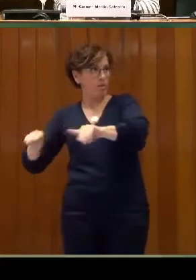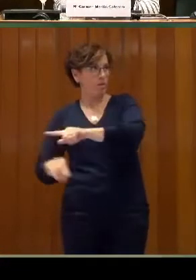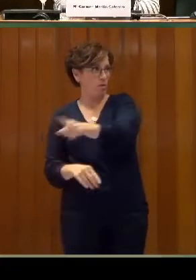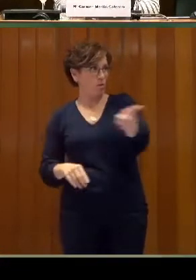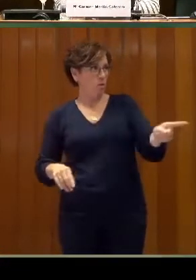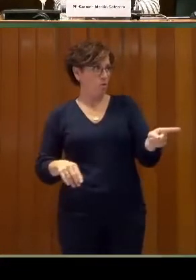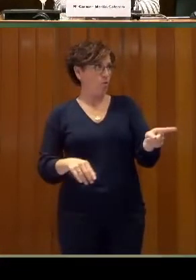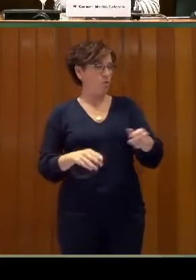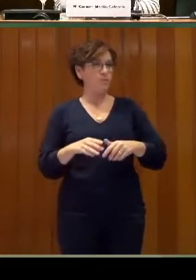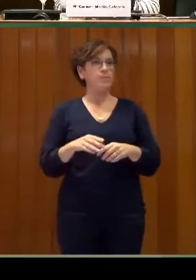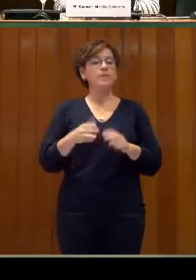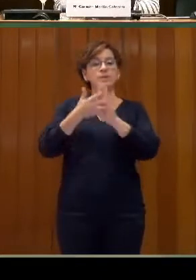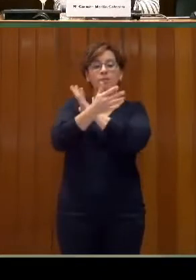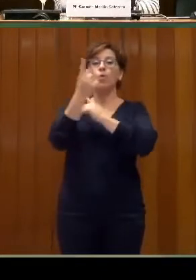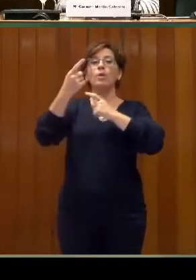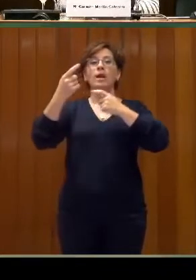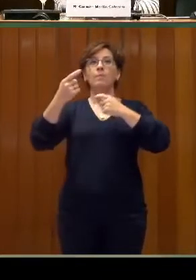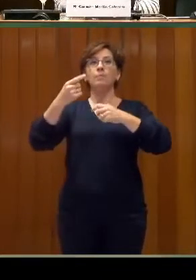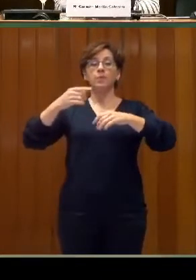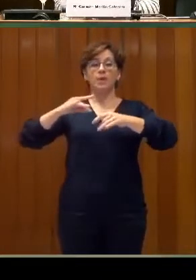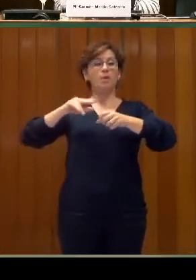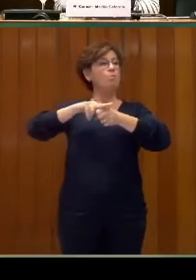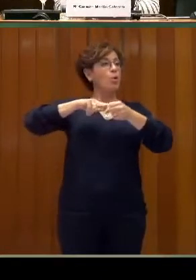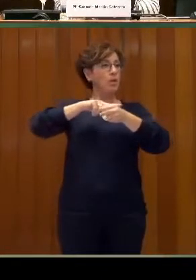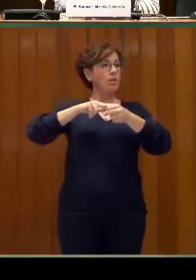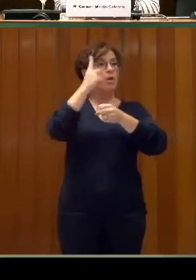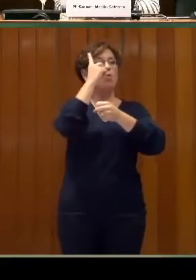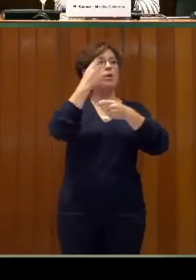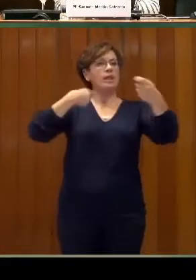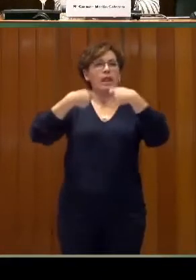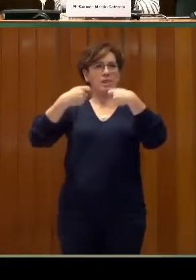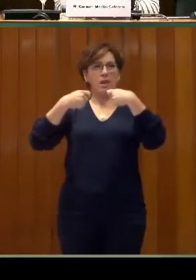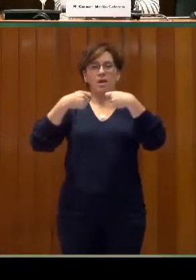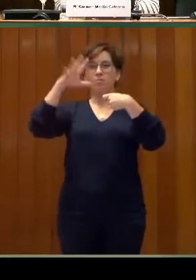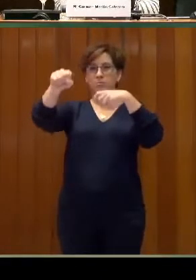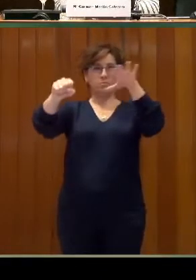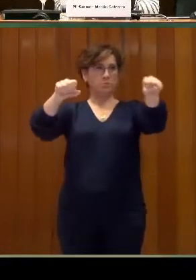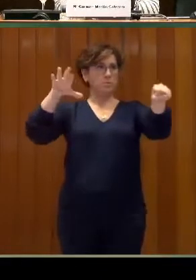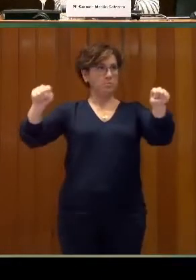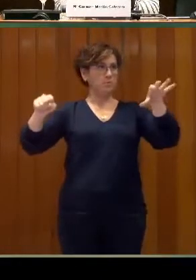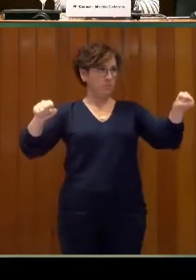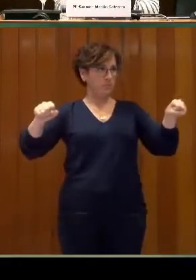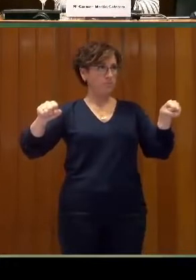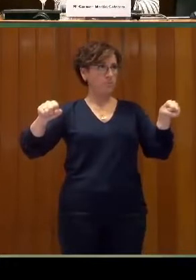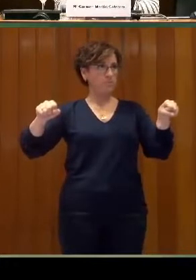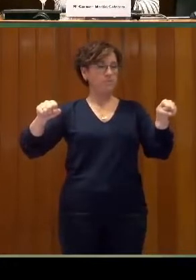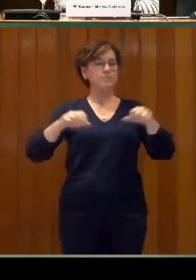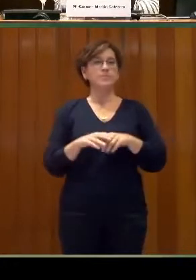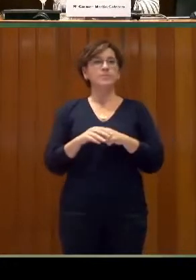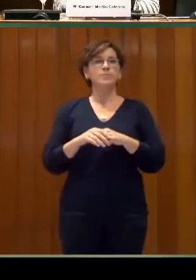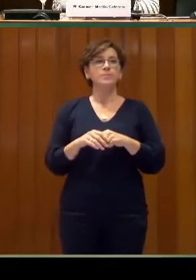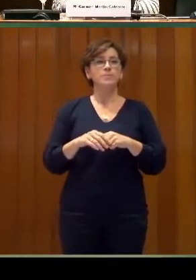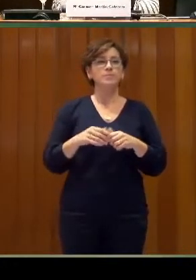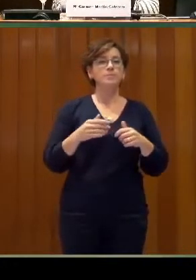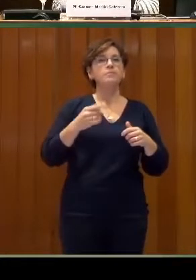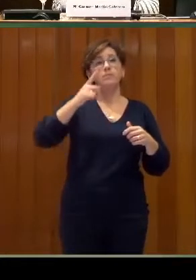En una tienda por provincia hemos intentado buscar la más representativa, se ha instalado bucle magnético y, por